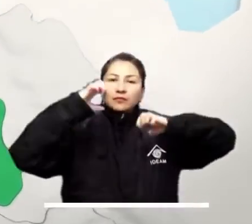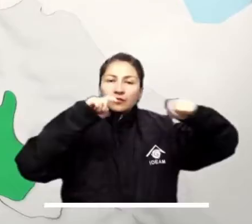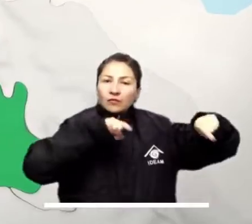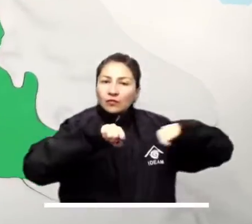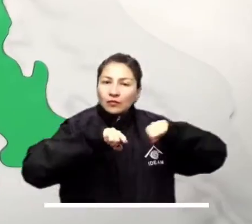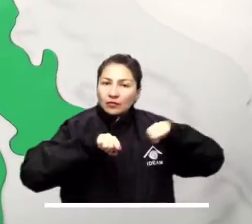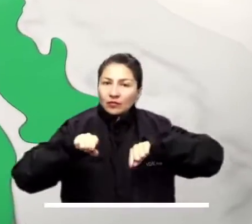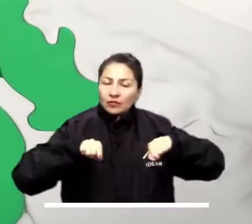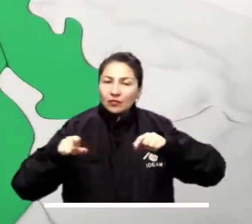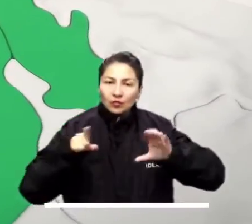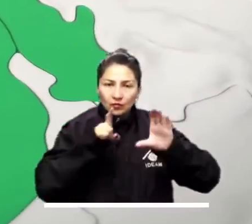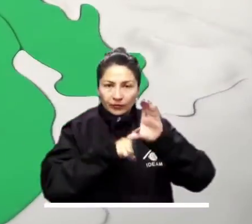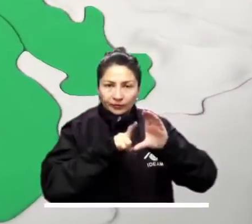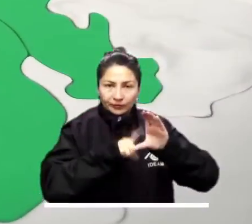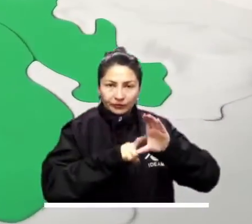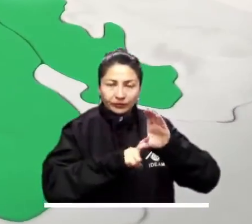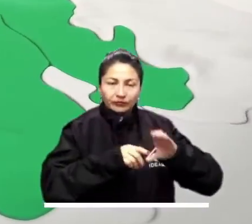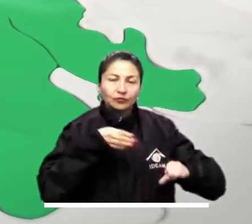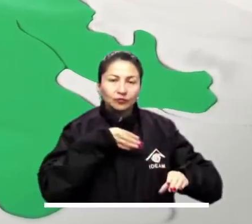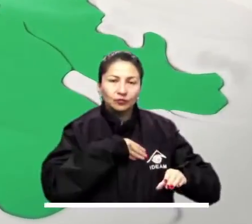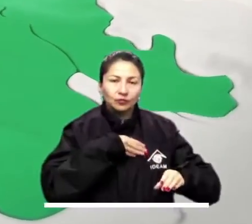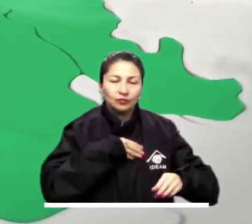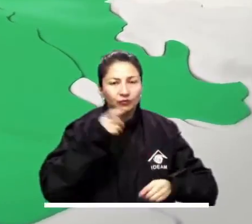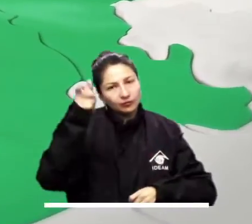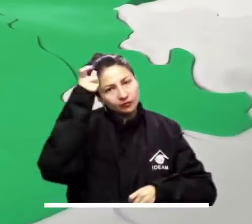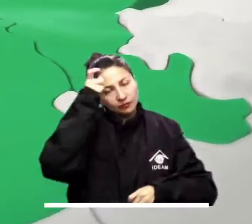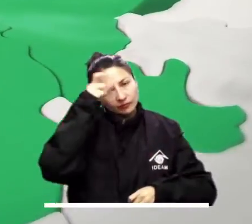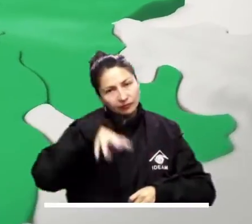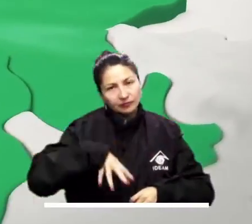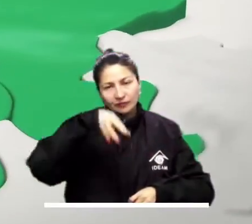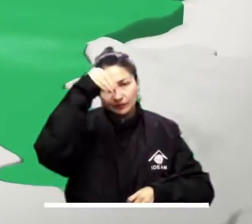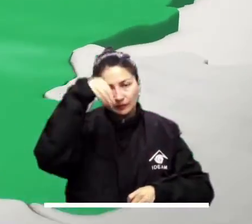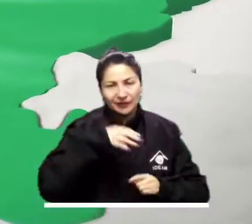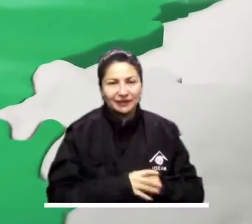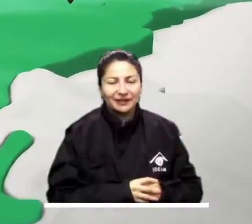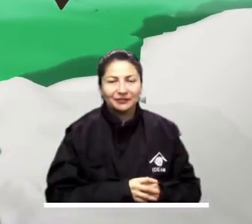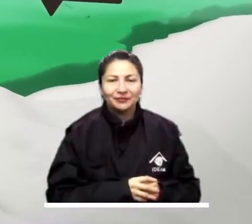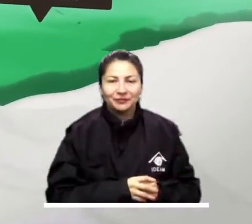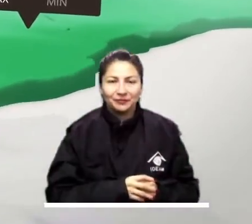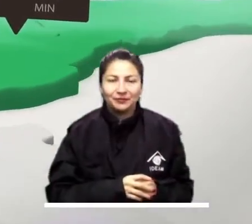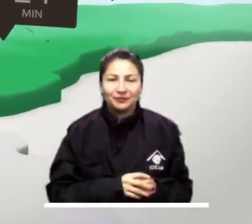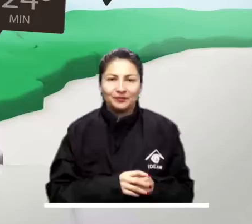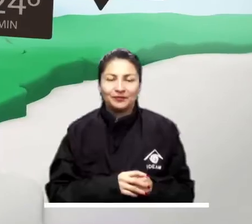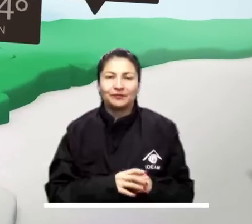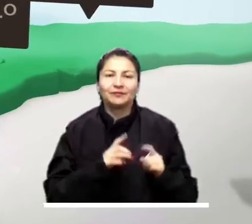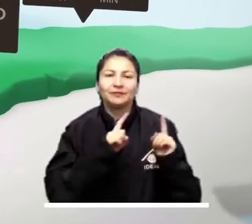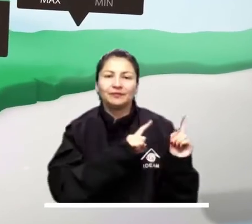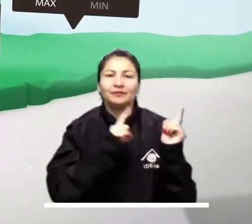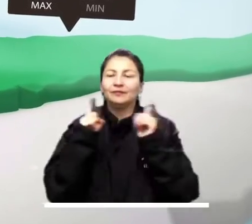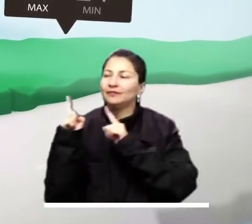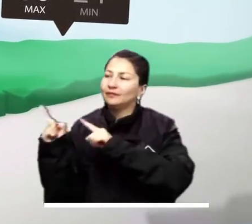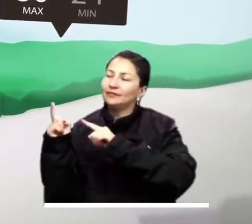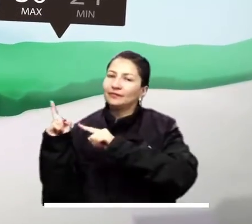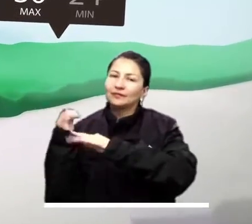ver acumulación de nubes y posibles lluvias sectorizadas sobre la Guajira, Bolívar, Córdoba y Magdalena.